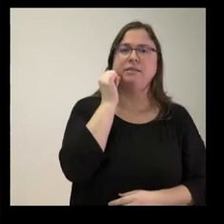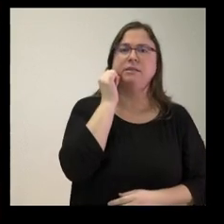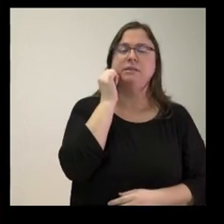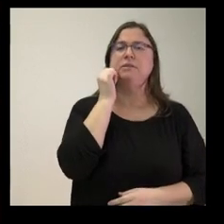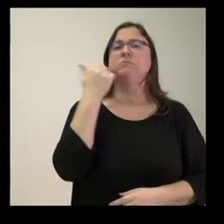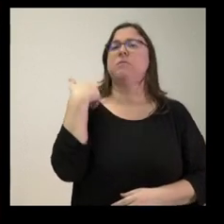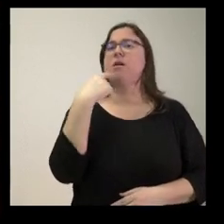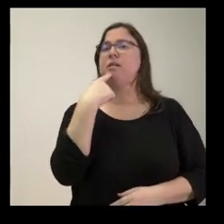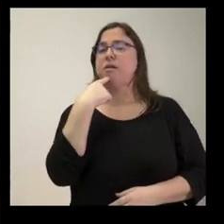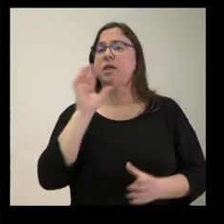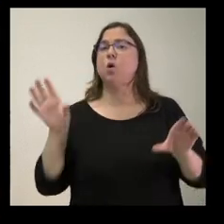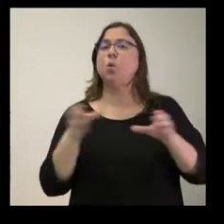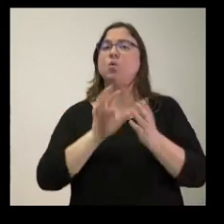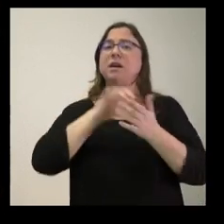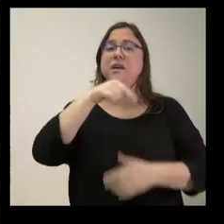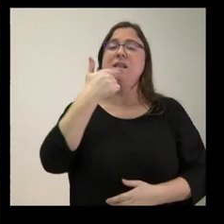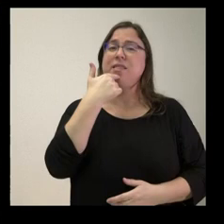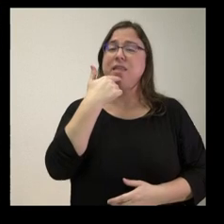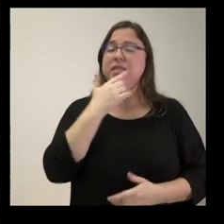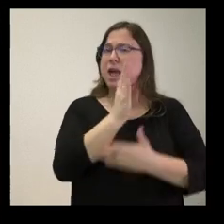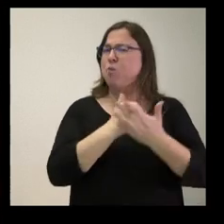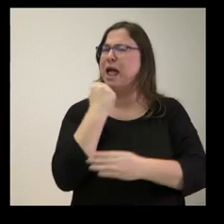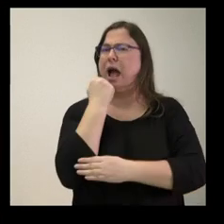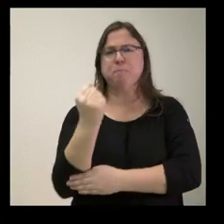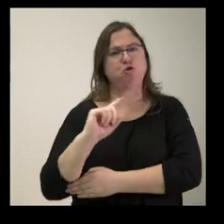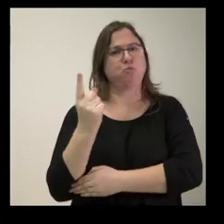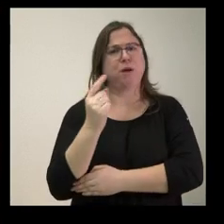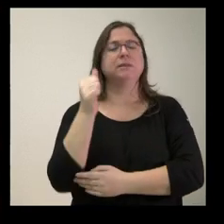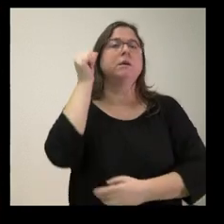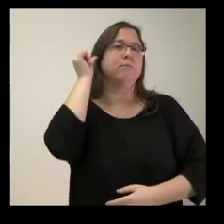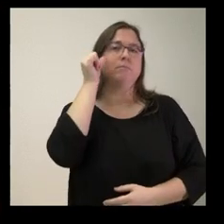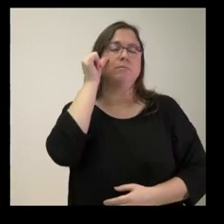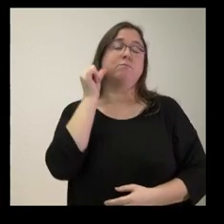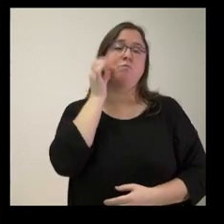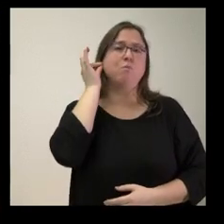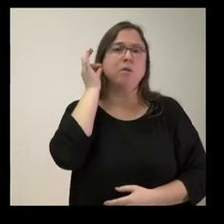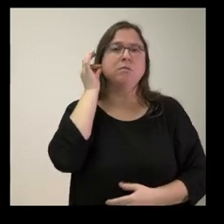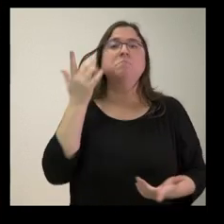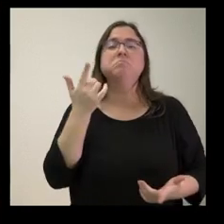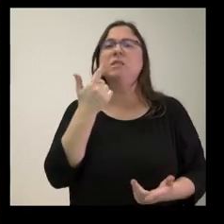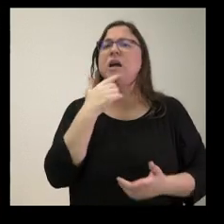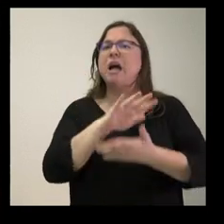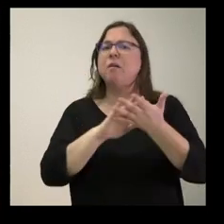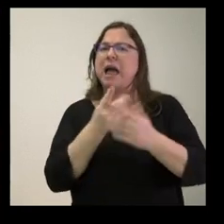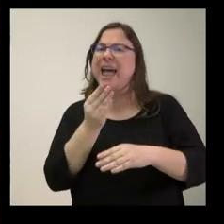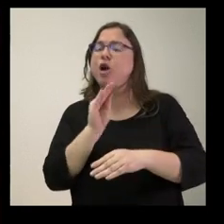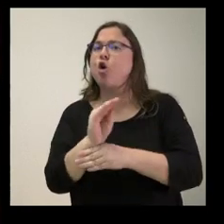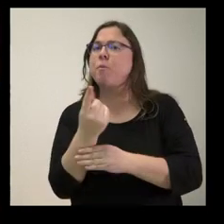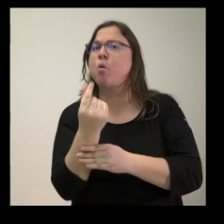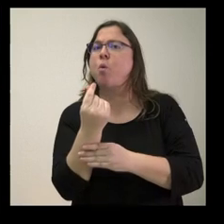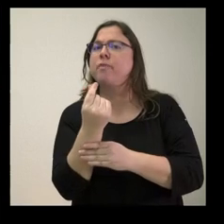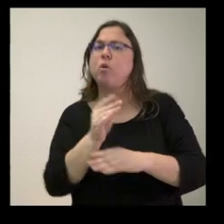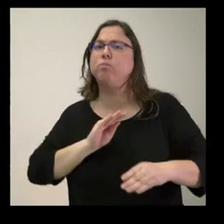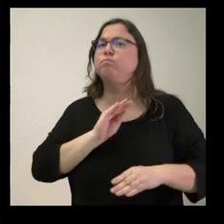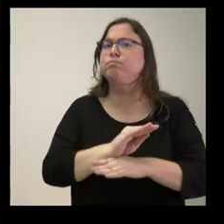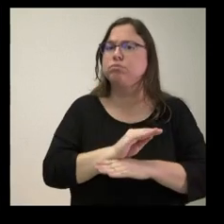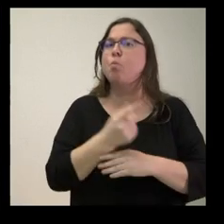dicho por parte de la Junta que esta es la comunidad que más apoyo presta a las mujeres embarazadas. No sé si económicamente se puede cuantificar ese